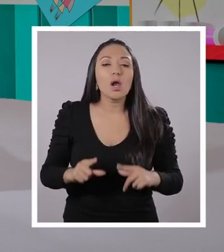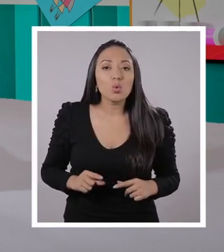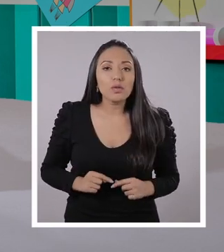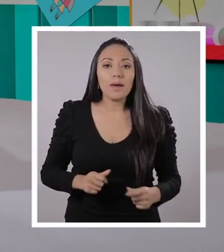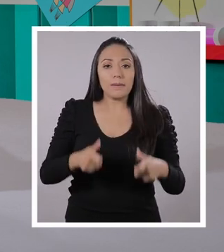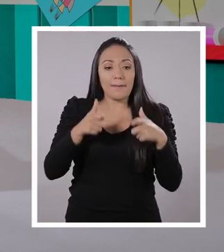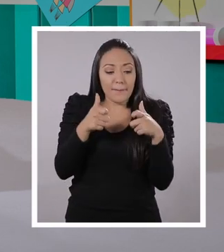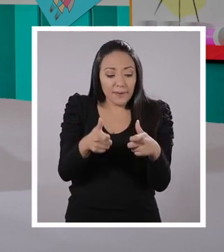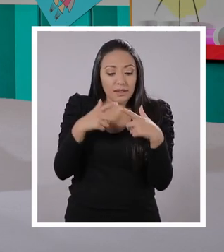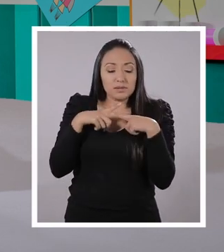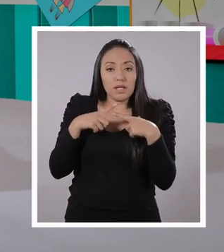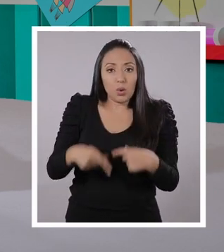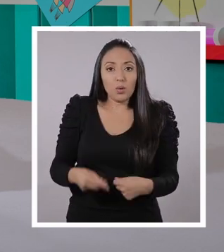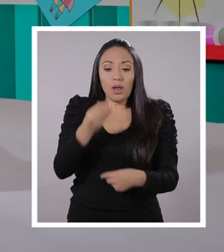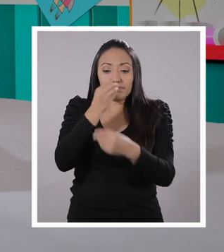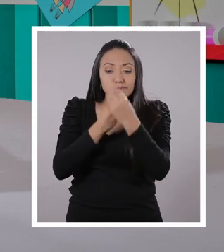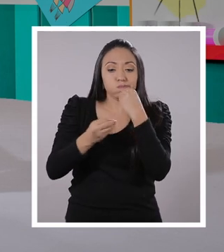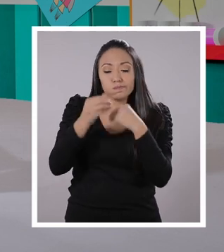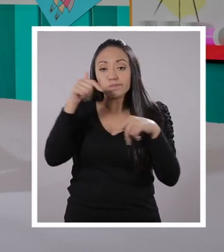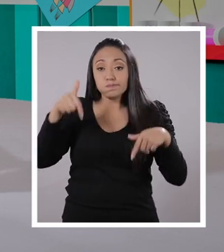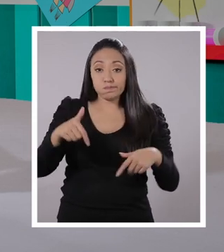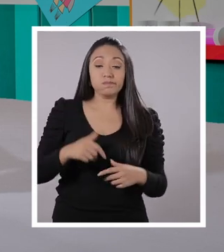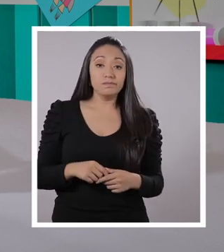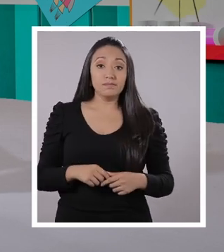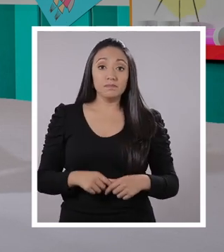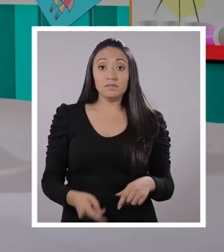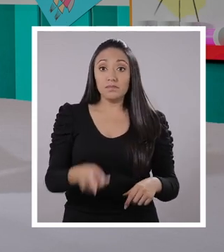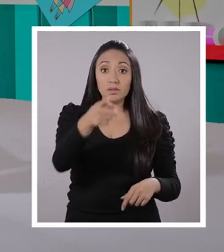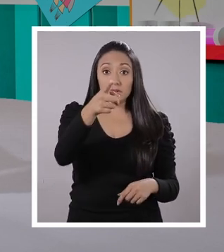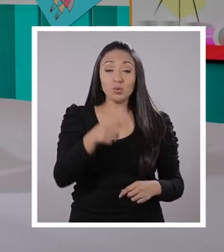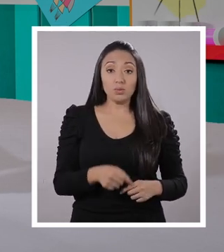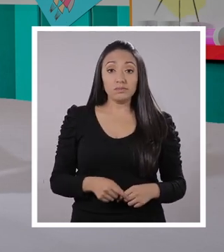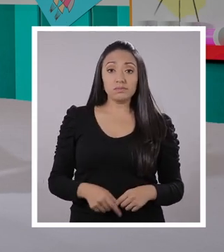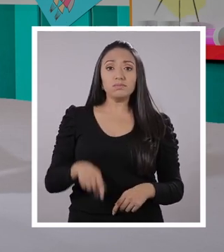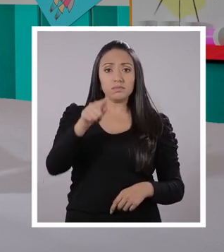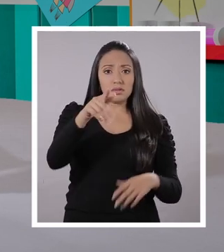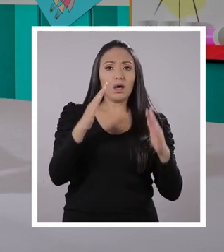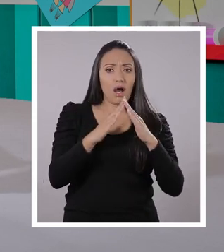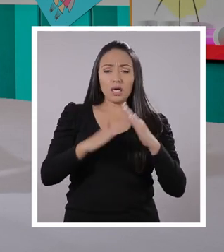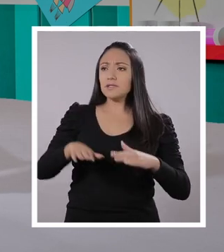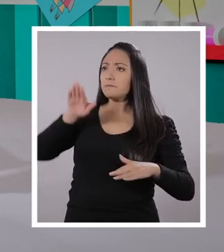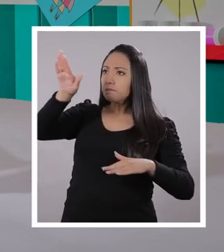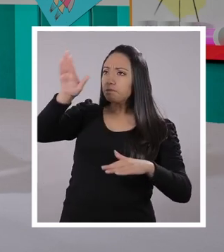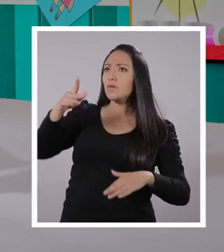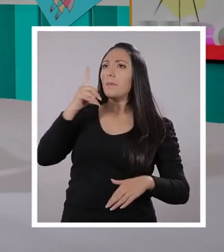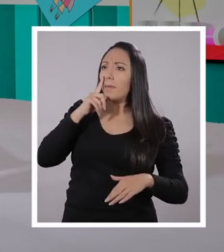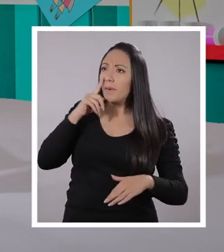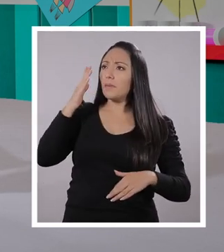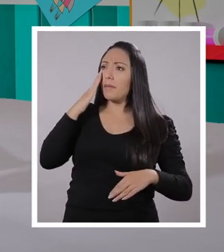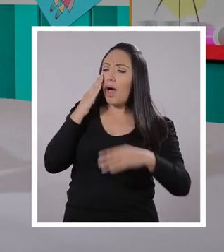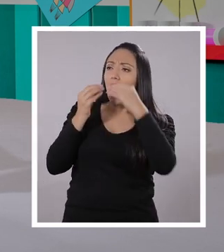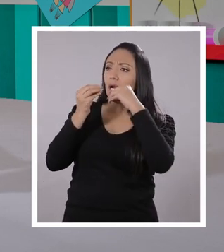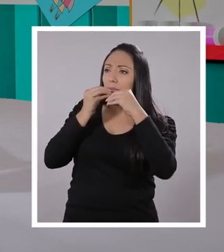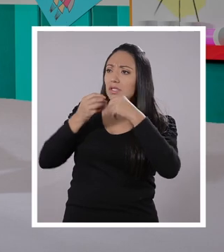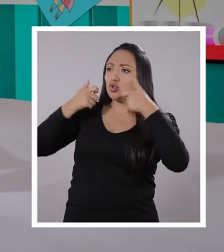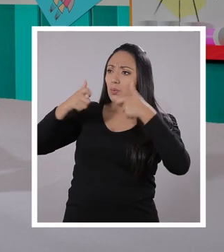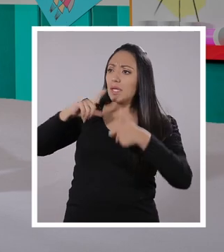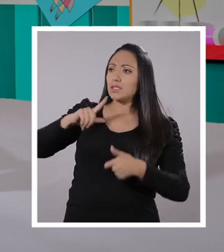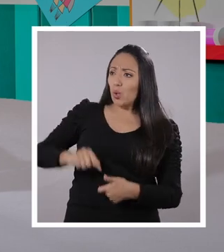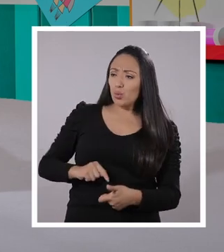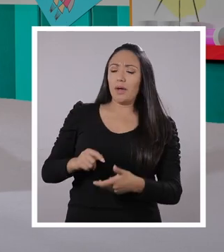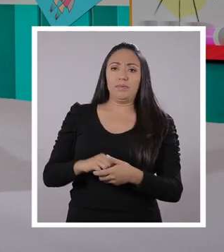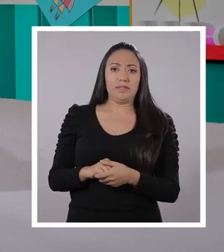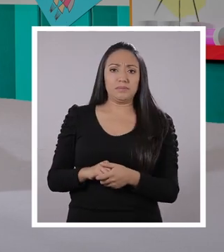mantenga saludables durante estas épocas. Así que usted exija por favor en casa que tenga una alimentación saludable.